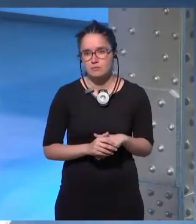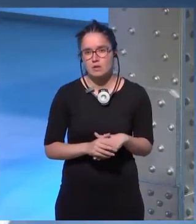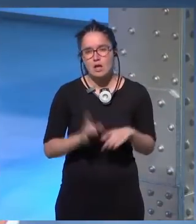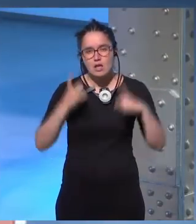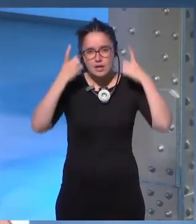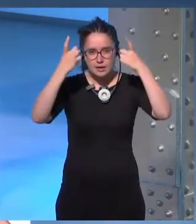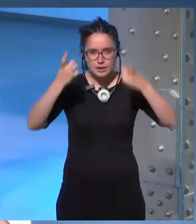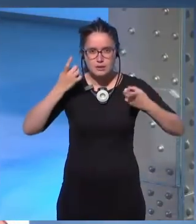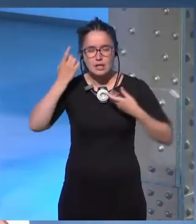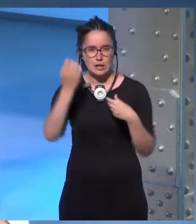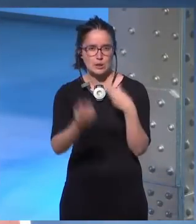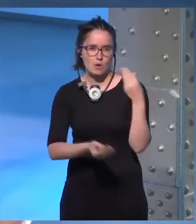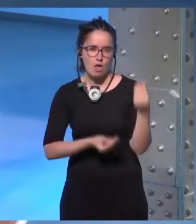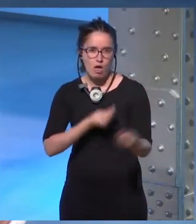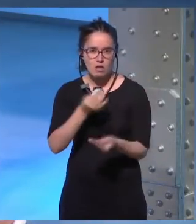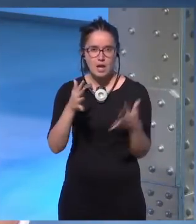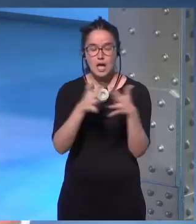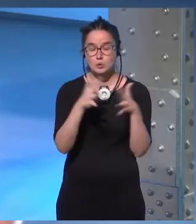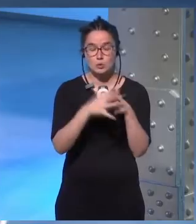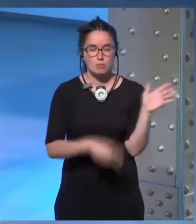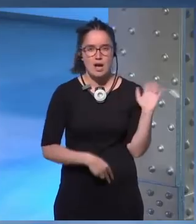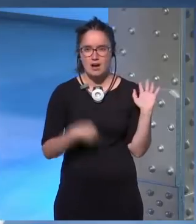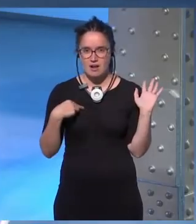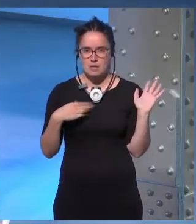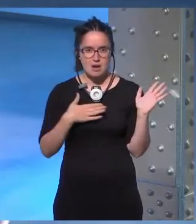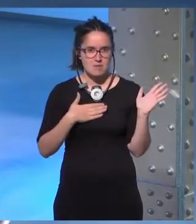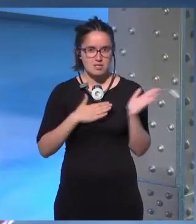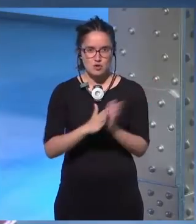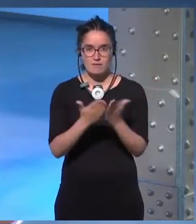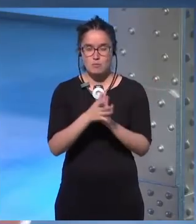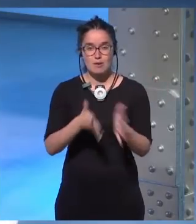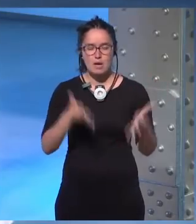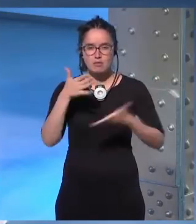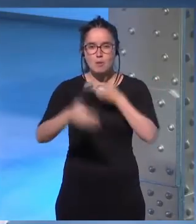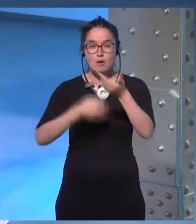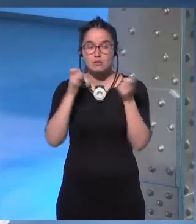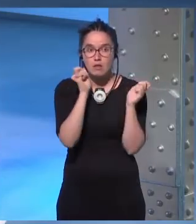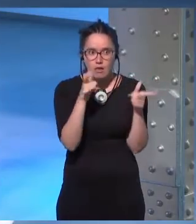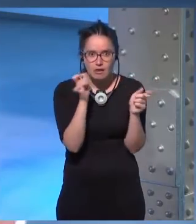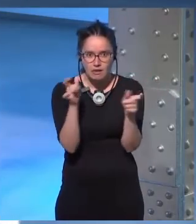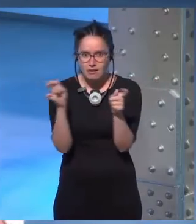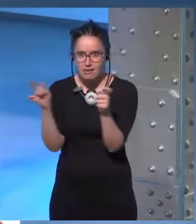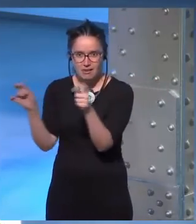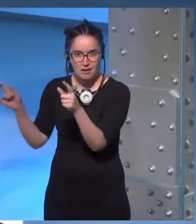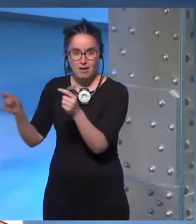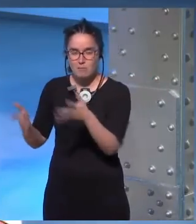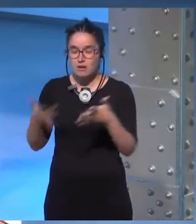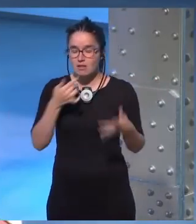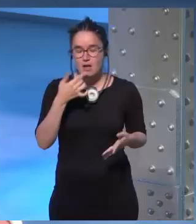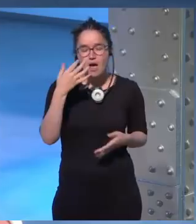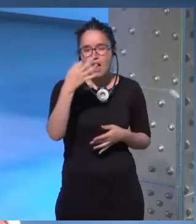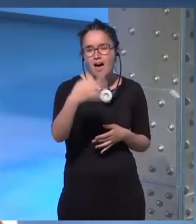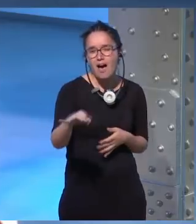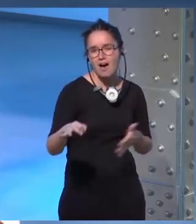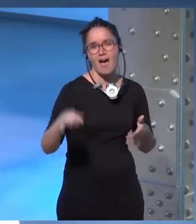trato de hacer estructuras muy generales para mis novelas porque me encanta el proceso de descubrimiento me encanta decir ah